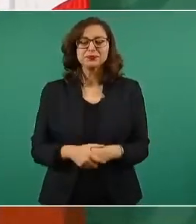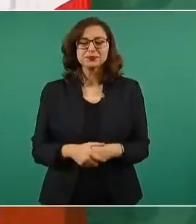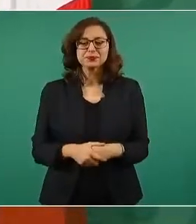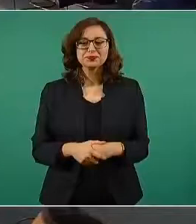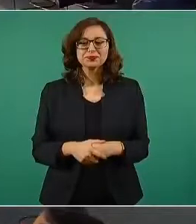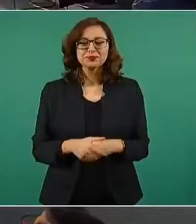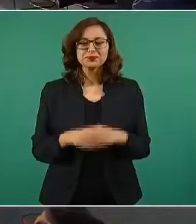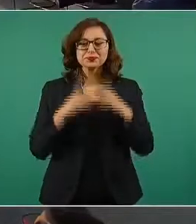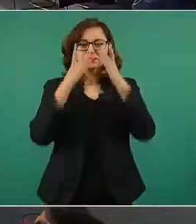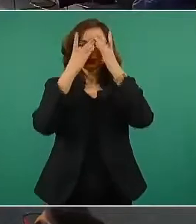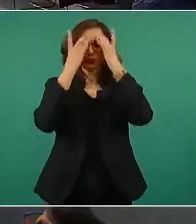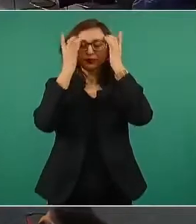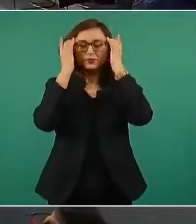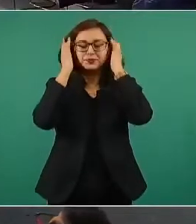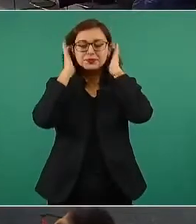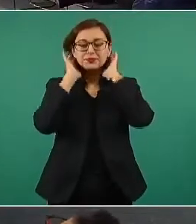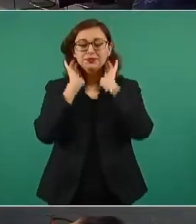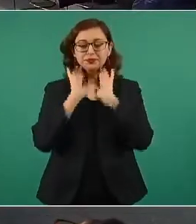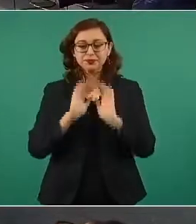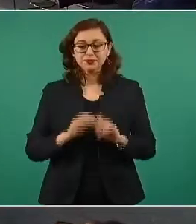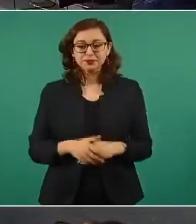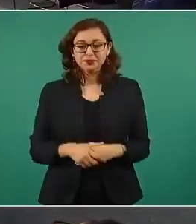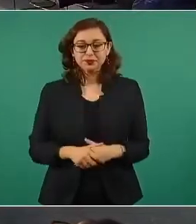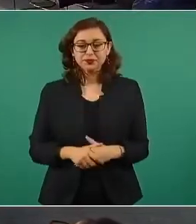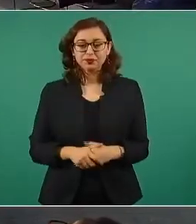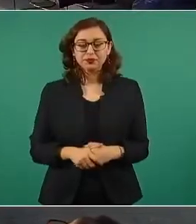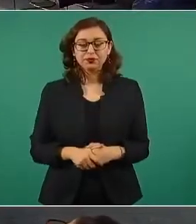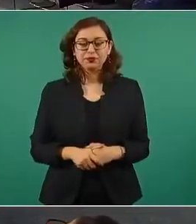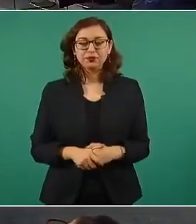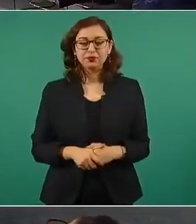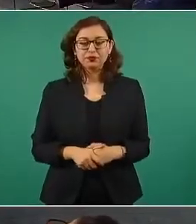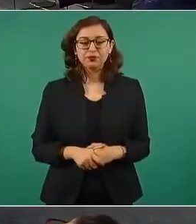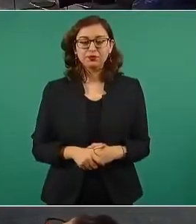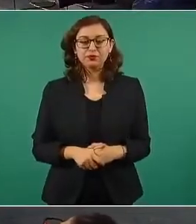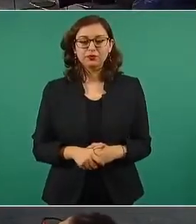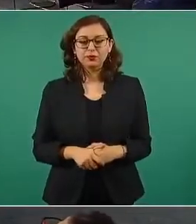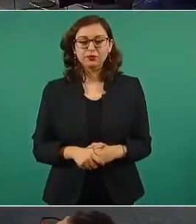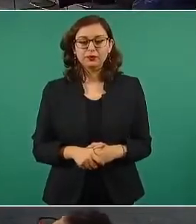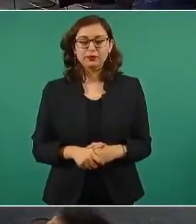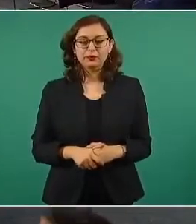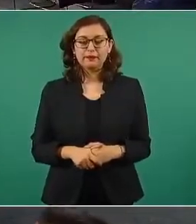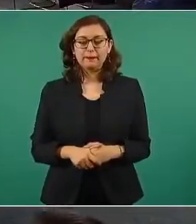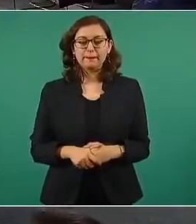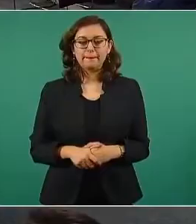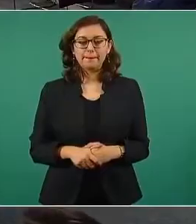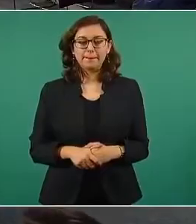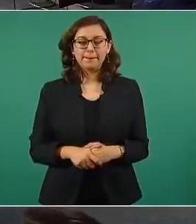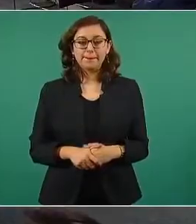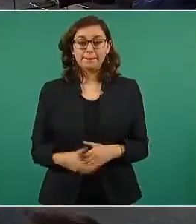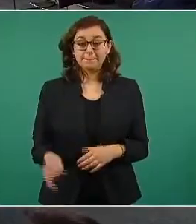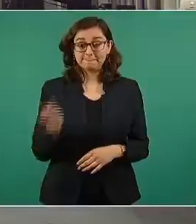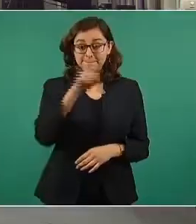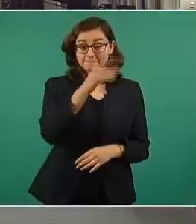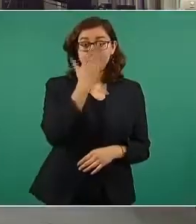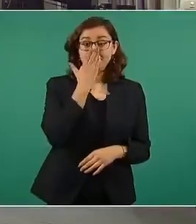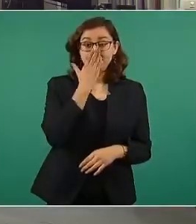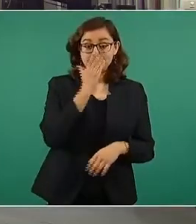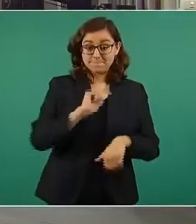Señor presidente, este... ¿Con esto, con esta empresa se evitarían los contratos como